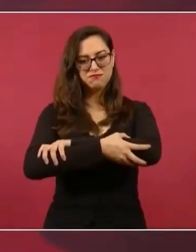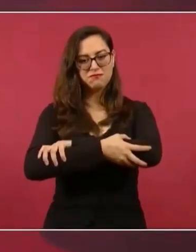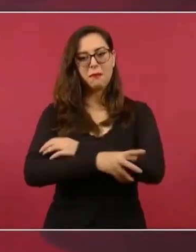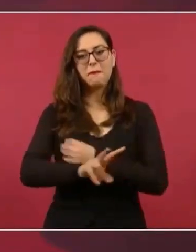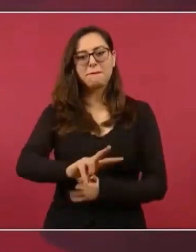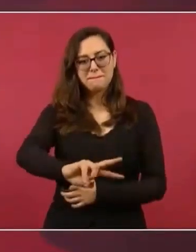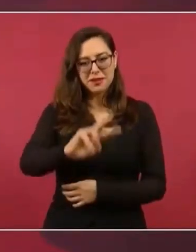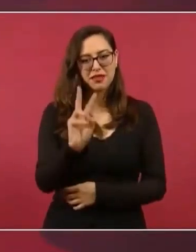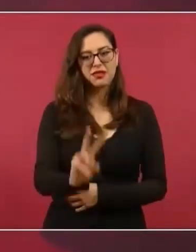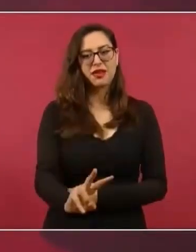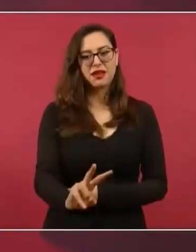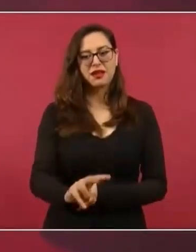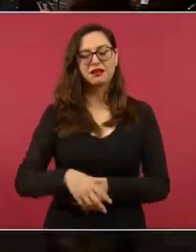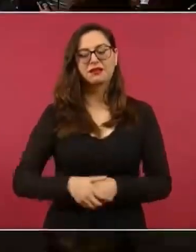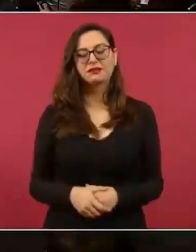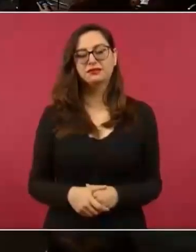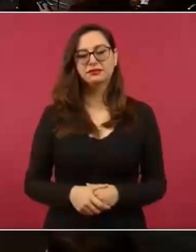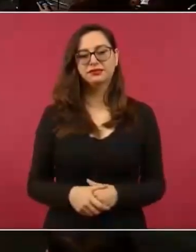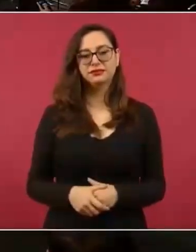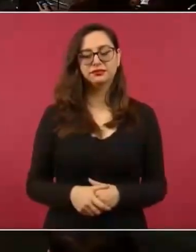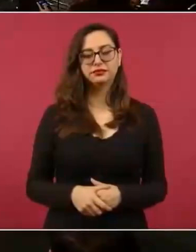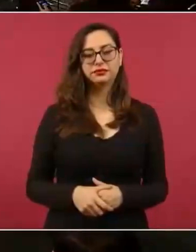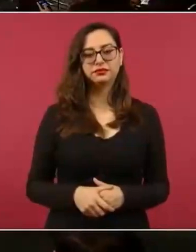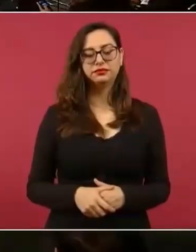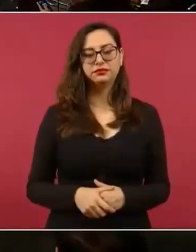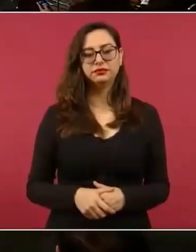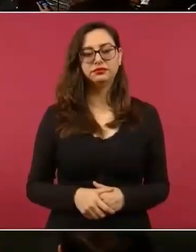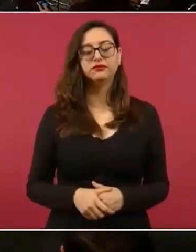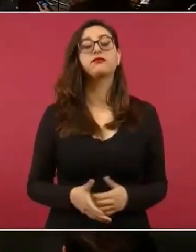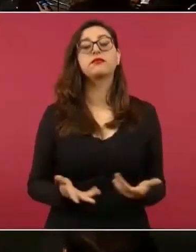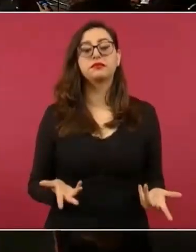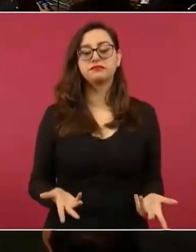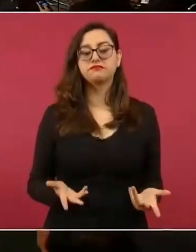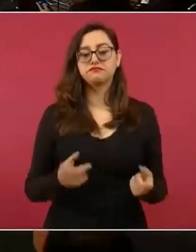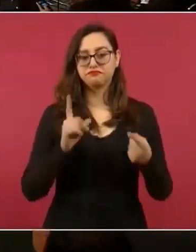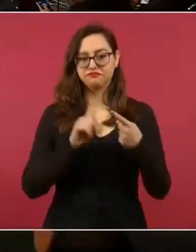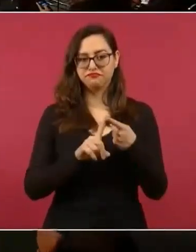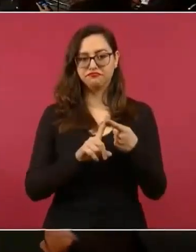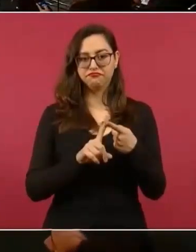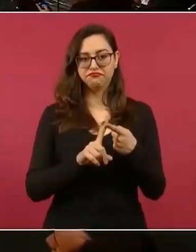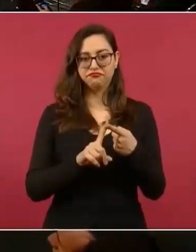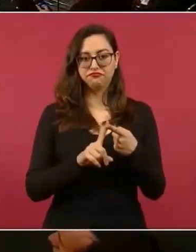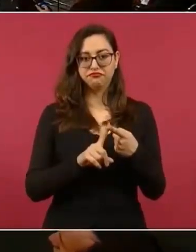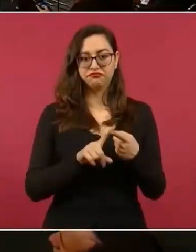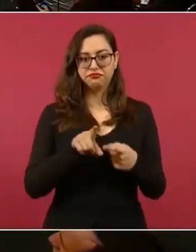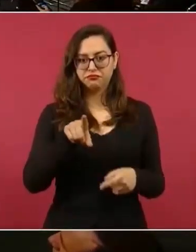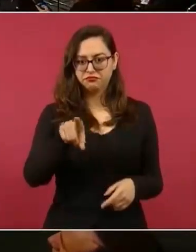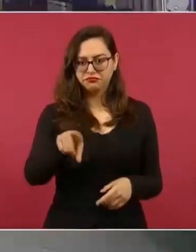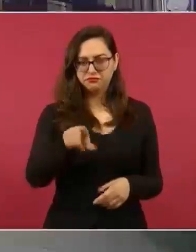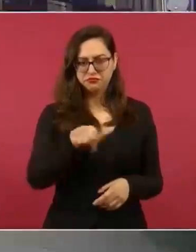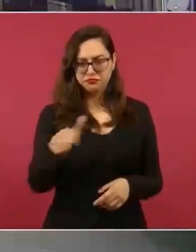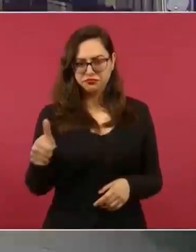Entonces, esto. Pero ahora sí regresamos. Pero tú, ¿quieres preguntar algo?